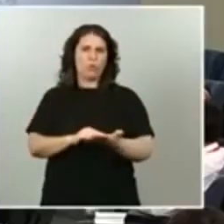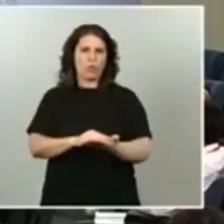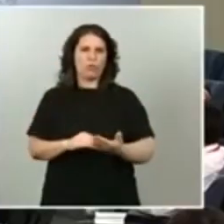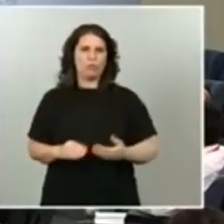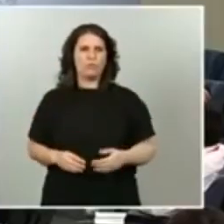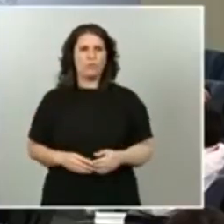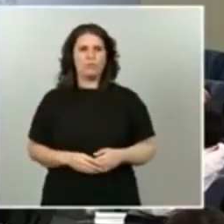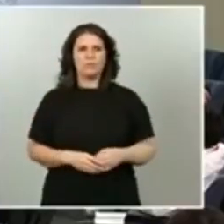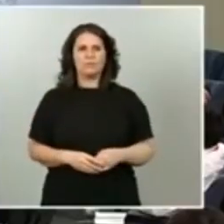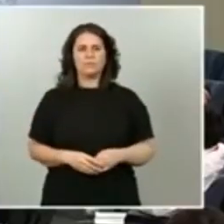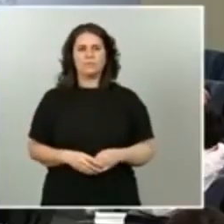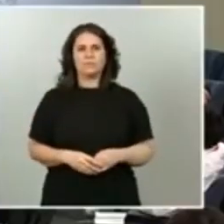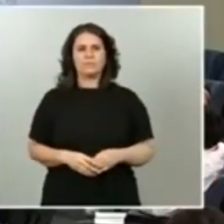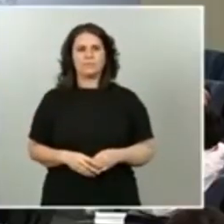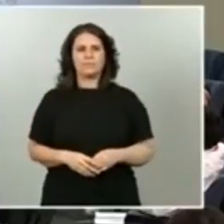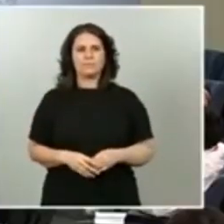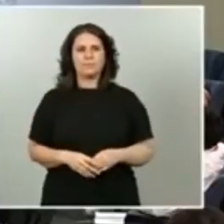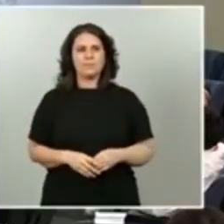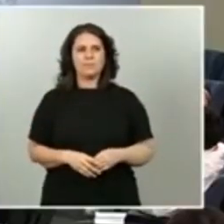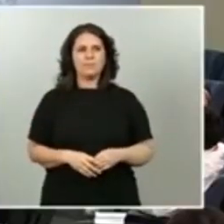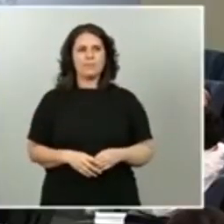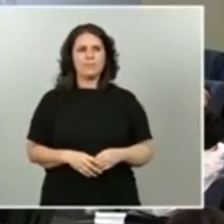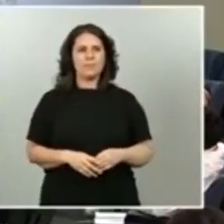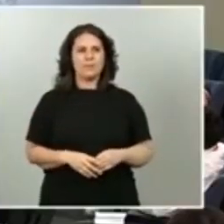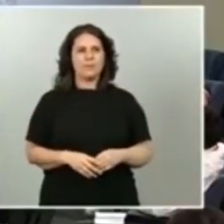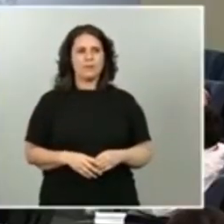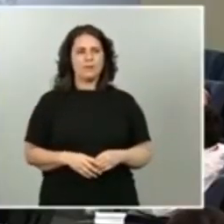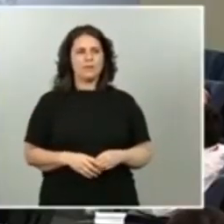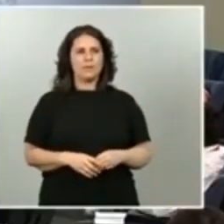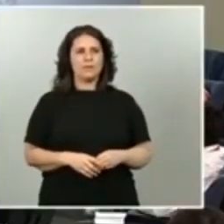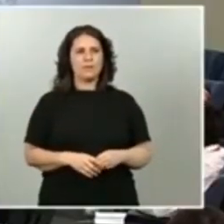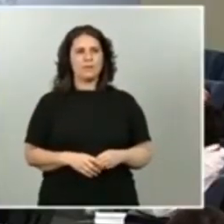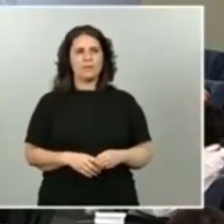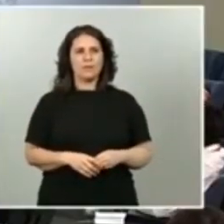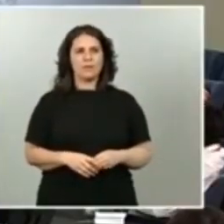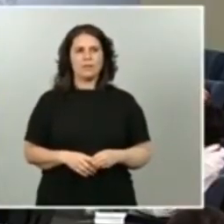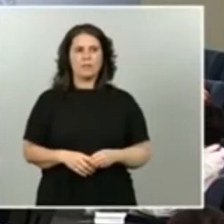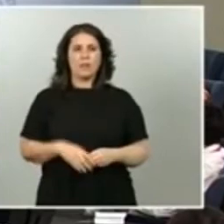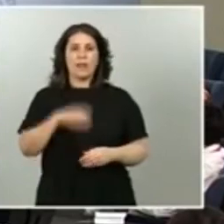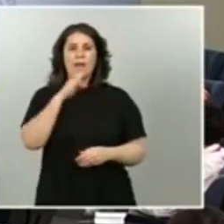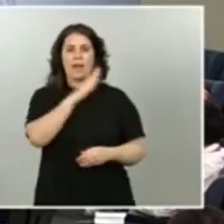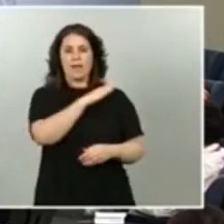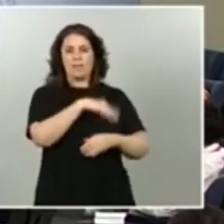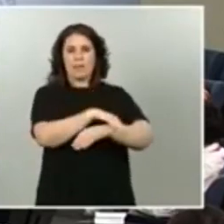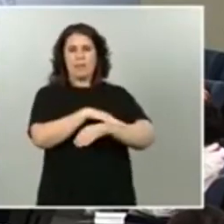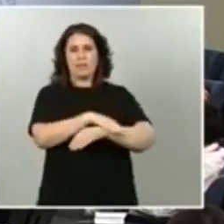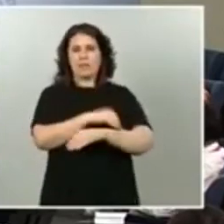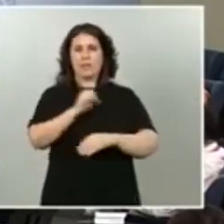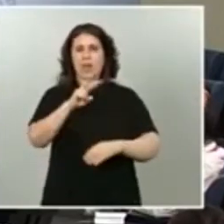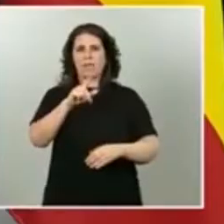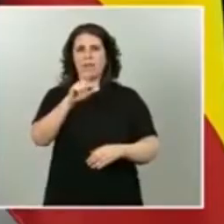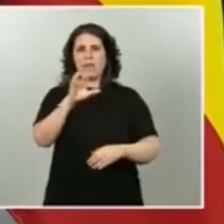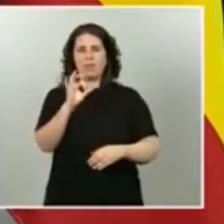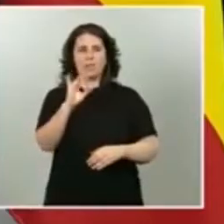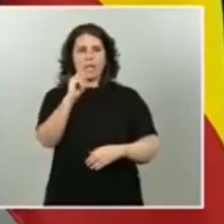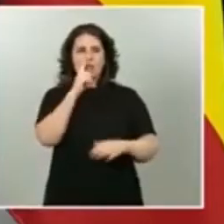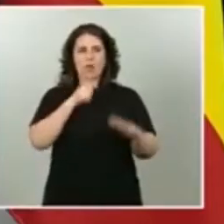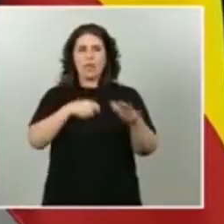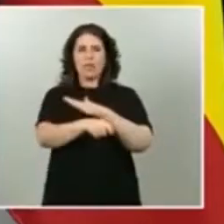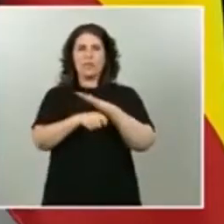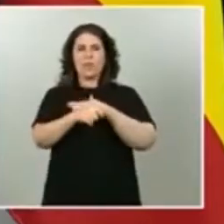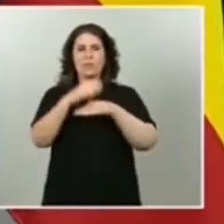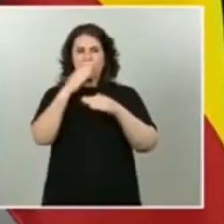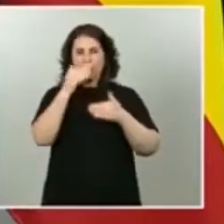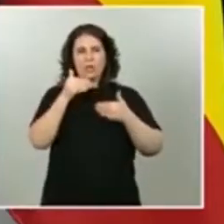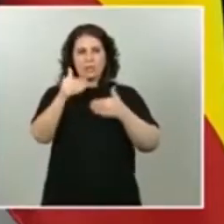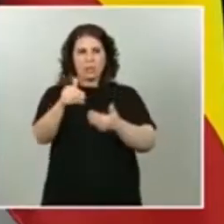Sí, respecto a su pregunta lo hablaba con el ministro Ábalos tenemos los datos de las solicitudes presentadas para la moratoria hipotecaria también